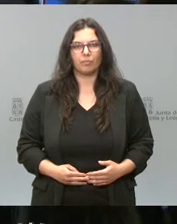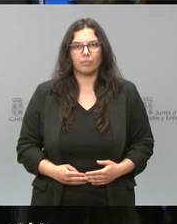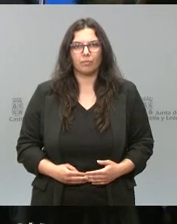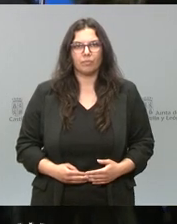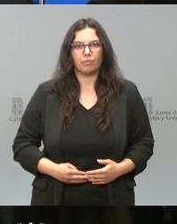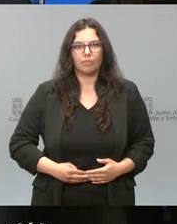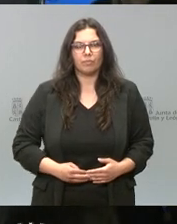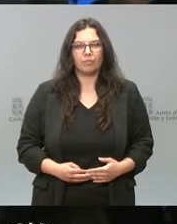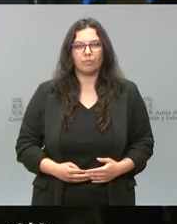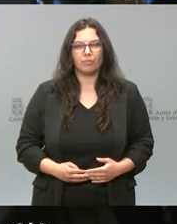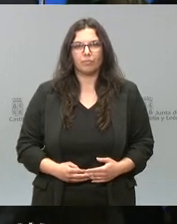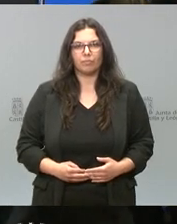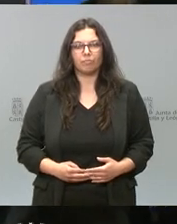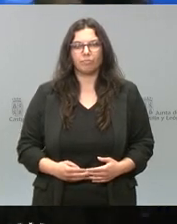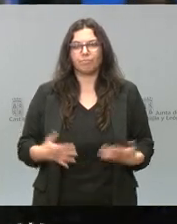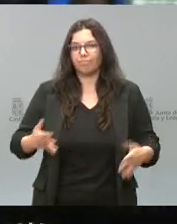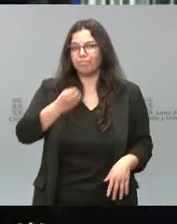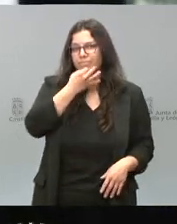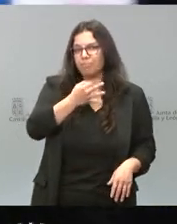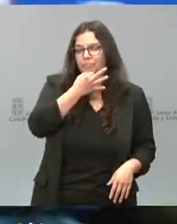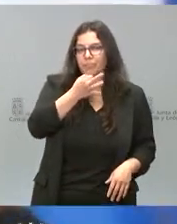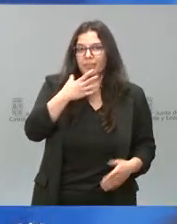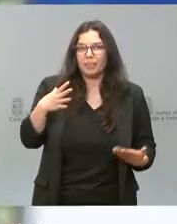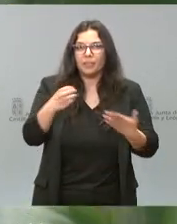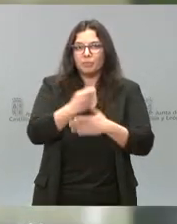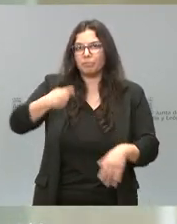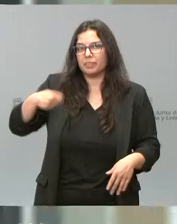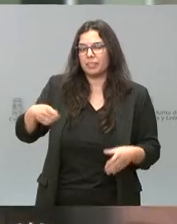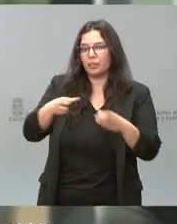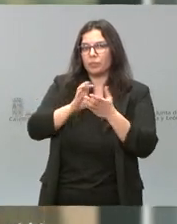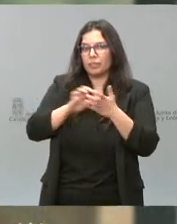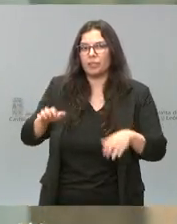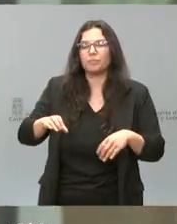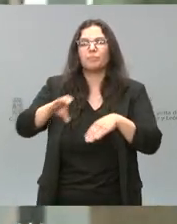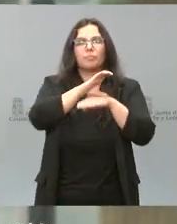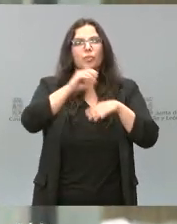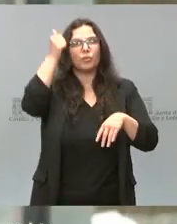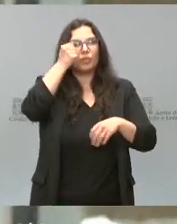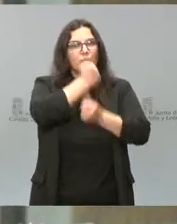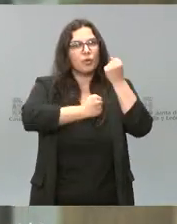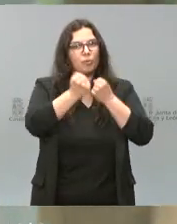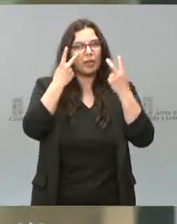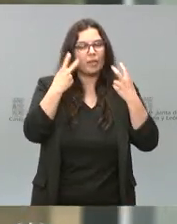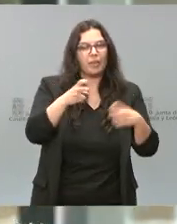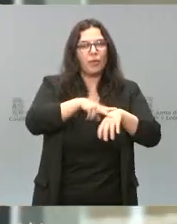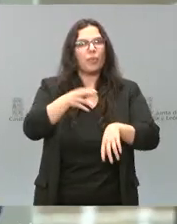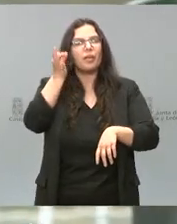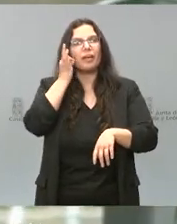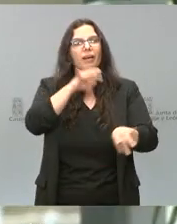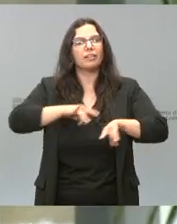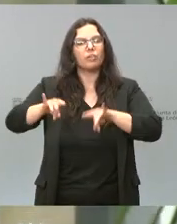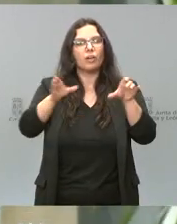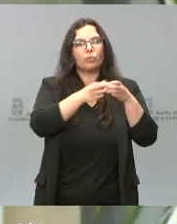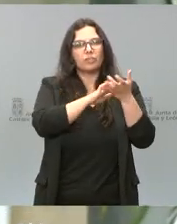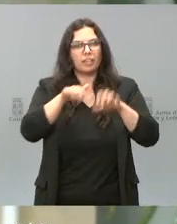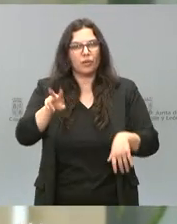Bueno, pues muy buenas tardes a todos. Presidente de la Junta de Castellón, consejero de Economía de Hacienda, la Editorial de la Junta de Castellón, de